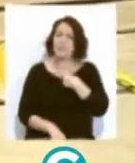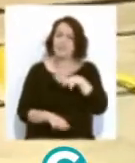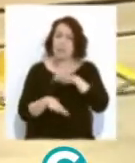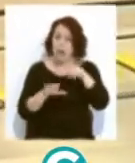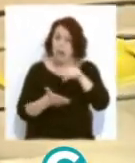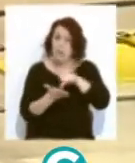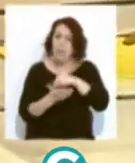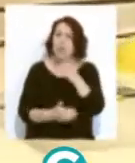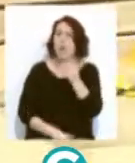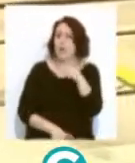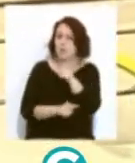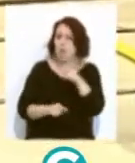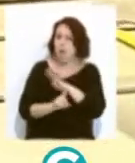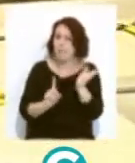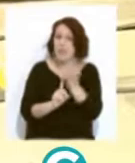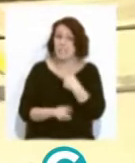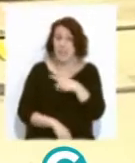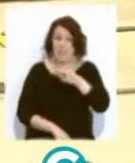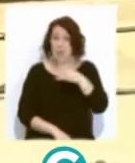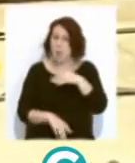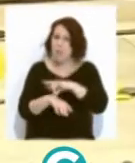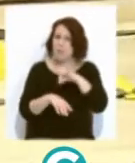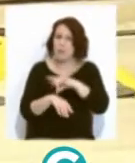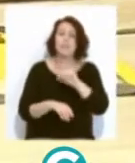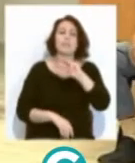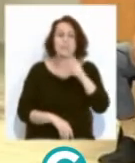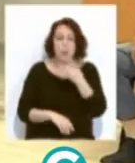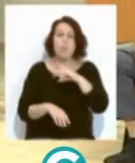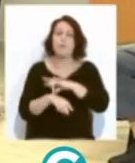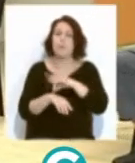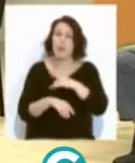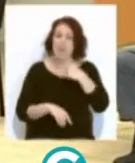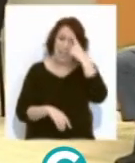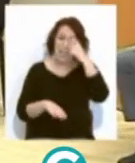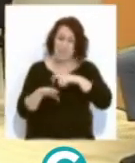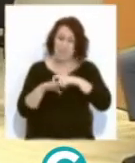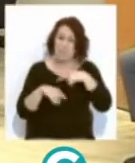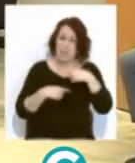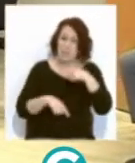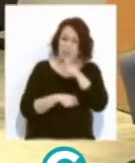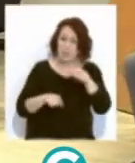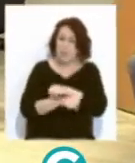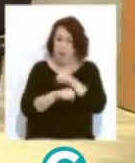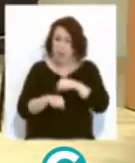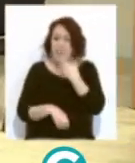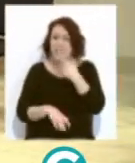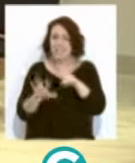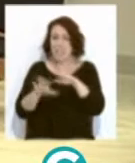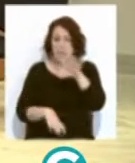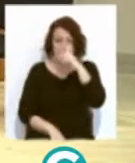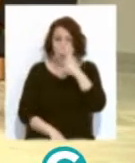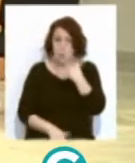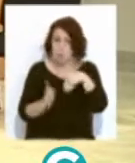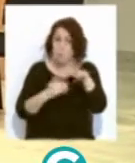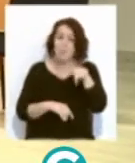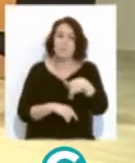afectados. El Parkinson es la segunda enfermedad neurodegenerativa más frecuente entre las personas mayores de 65 años y